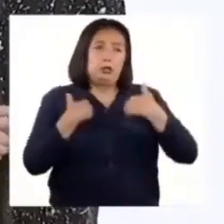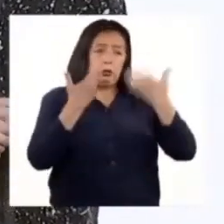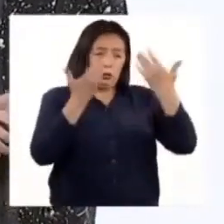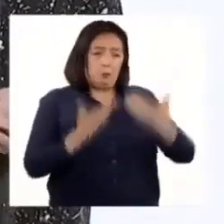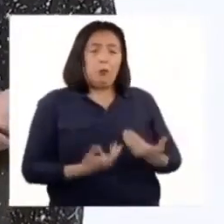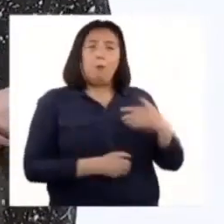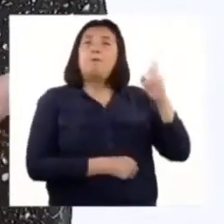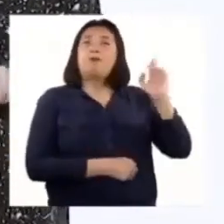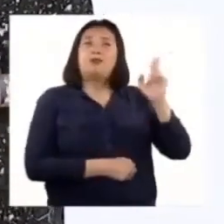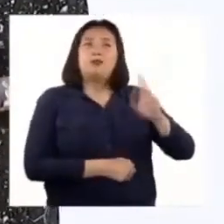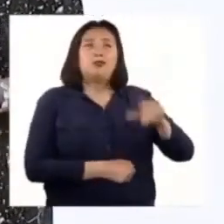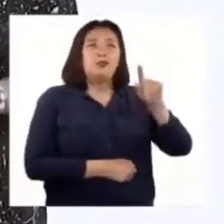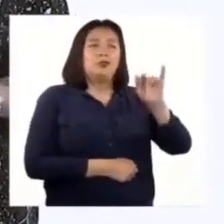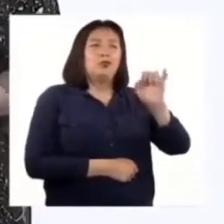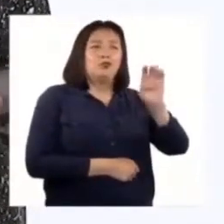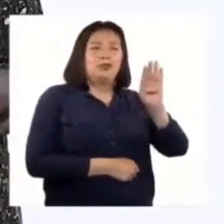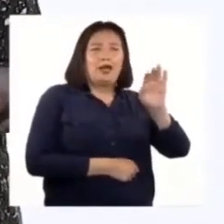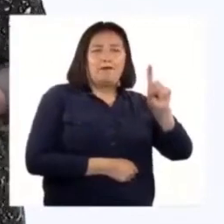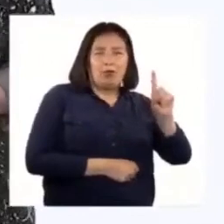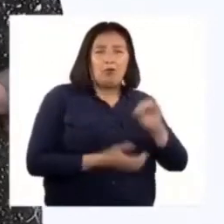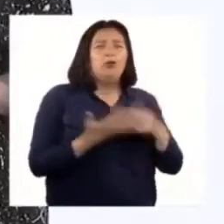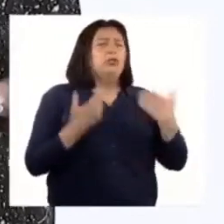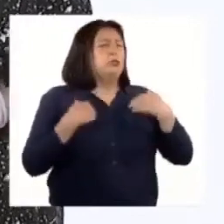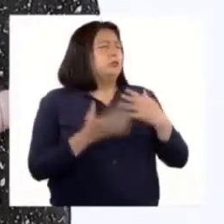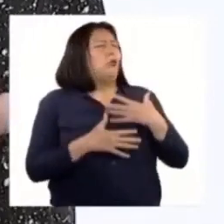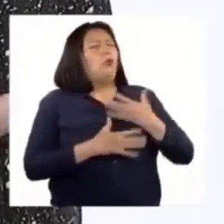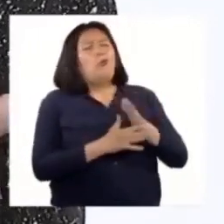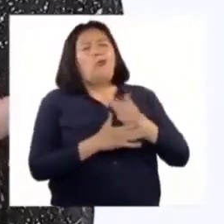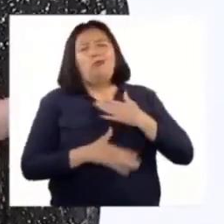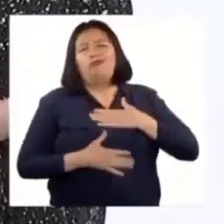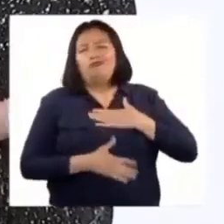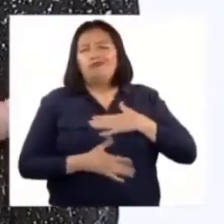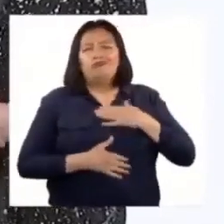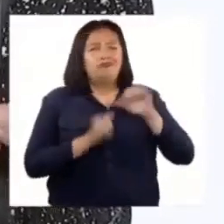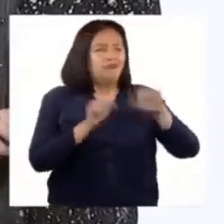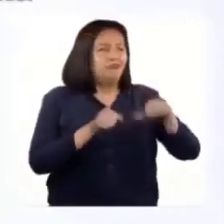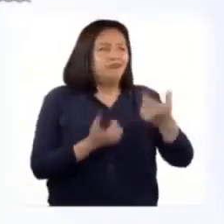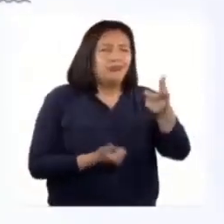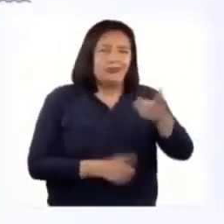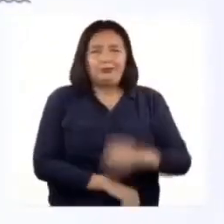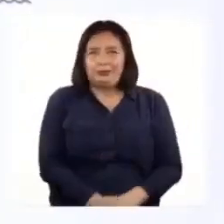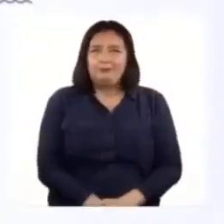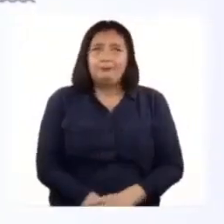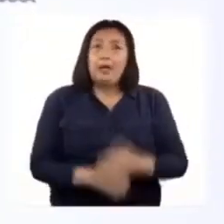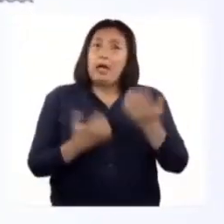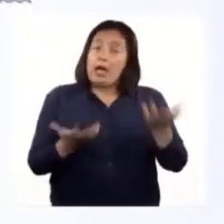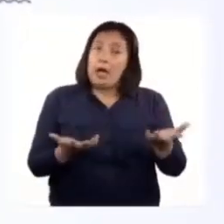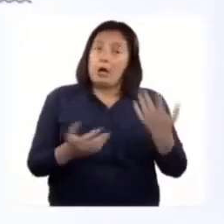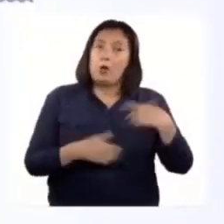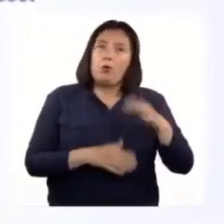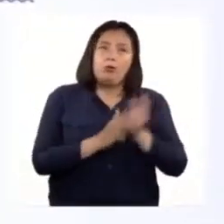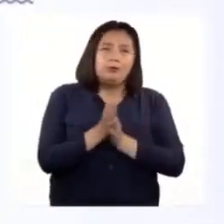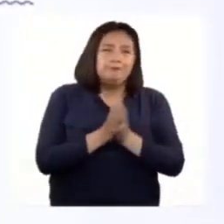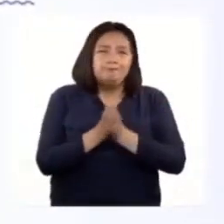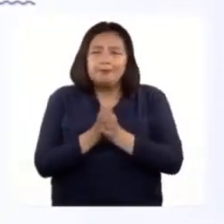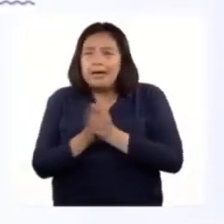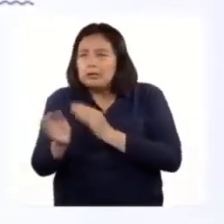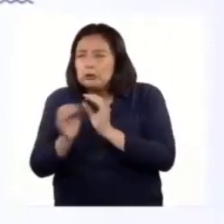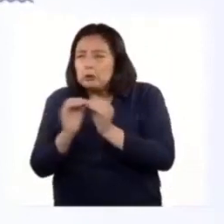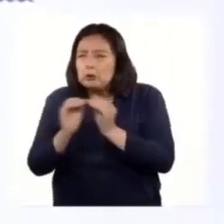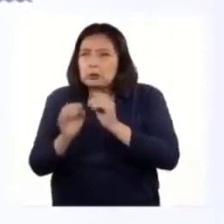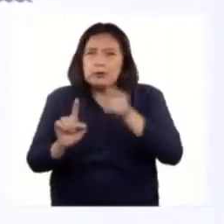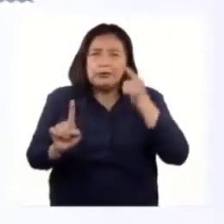el profesor Gustavo Romero y estoy muy contento de compartir con ustedes la actividad de hoy. Nos aventuraremos a resolver